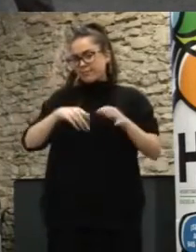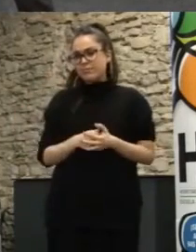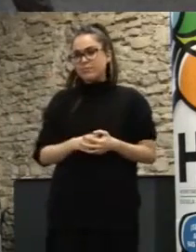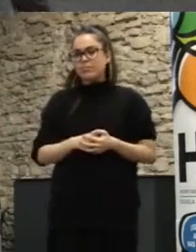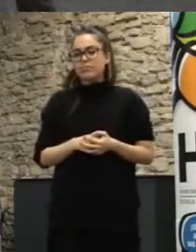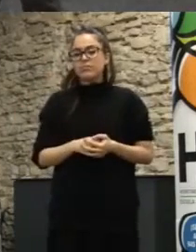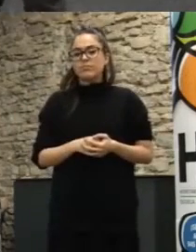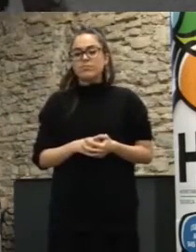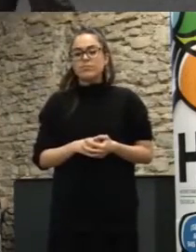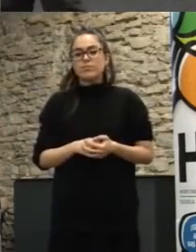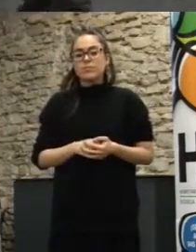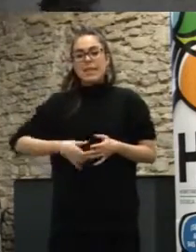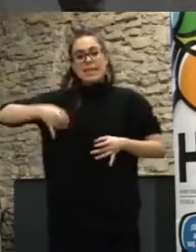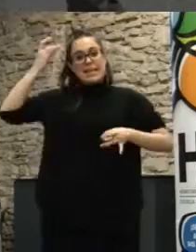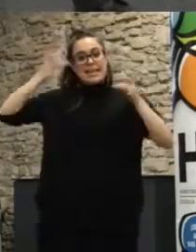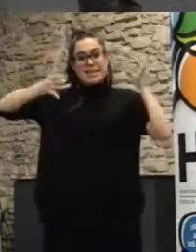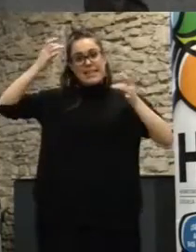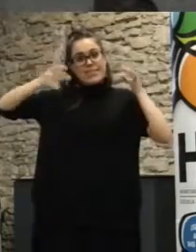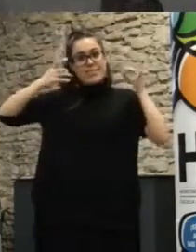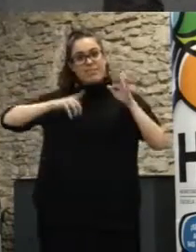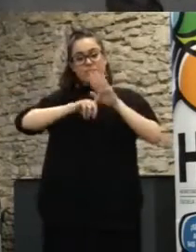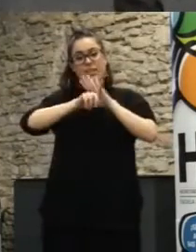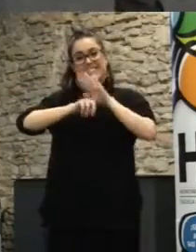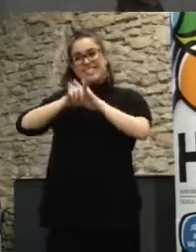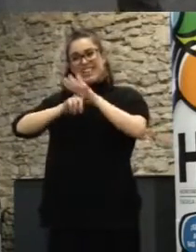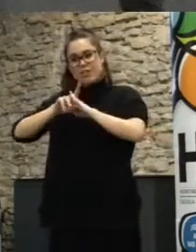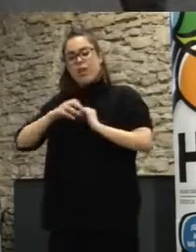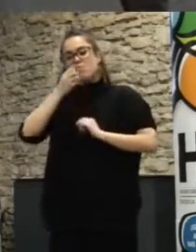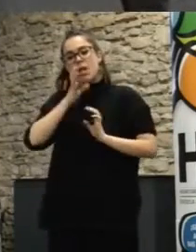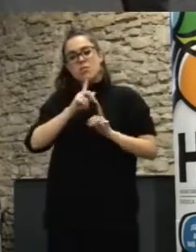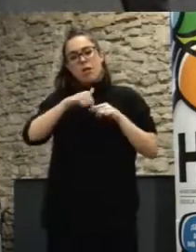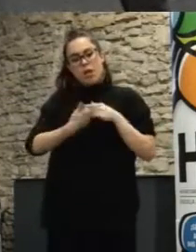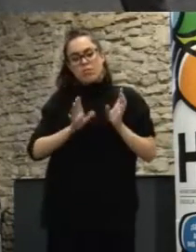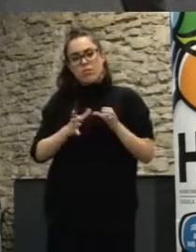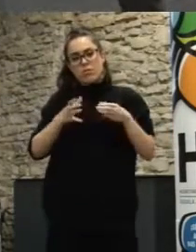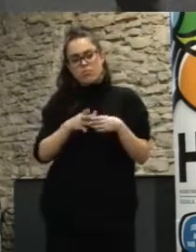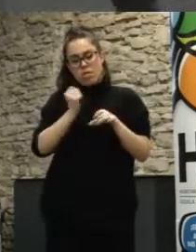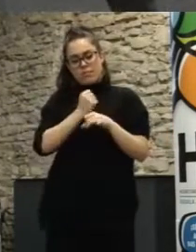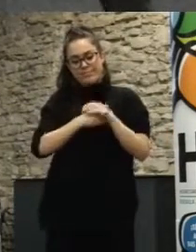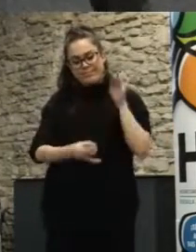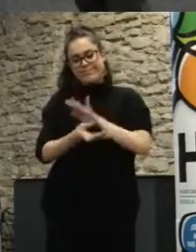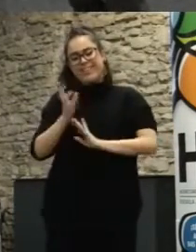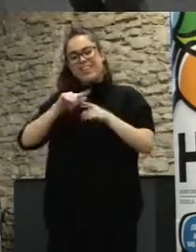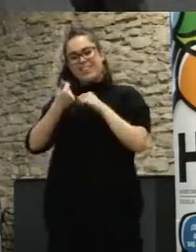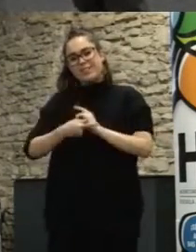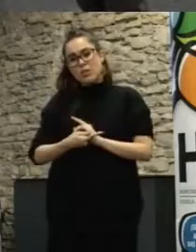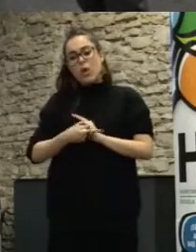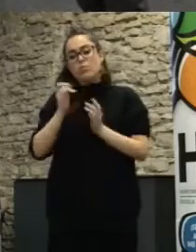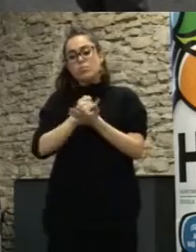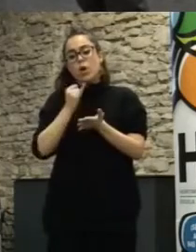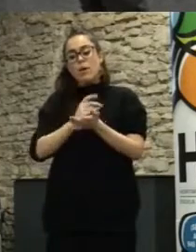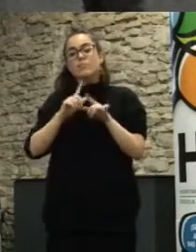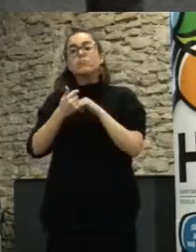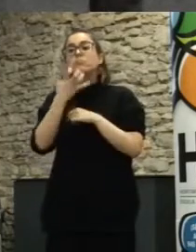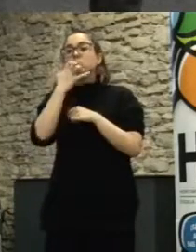desarrollando las ideas de tal manera que se vayan testando y vayamos dedicando los recursos donde tenemos que dedicarlo y los proyectos que son fallidos